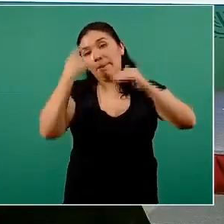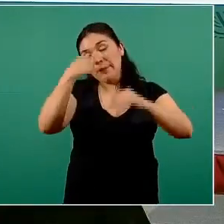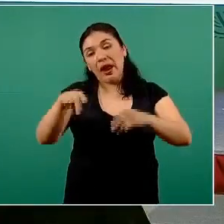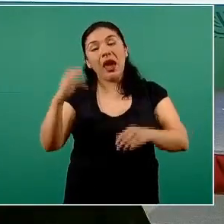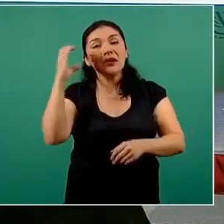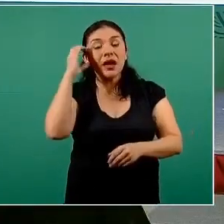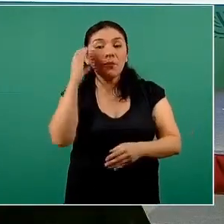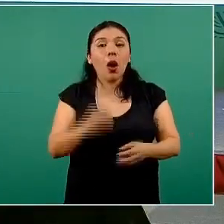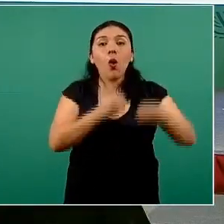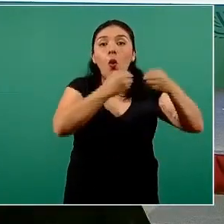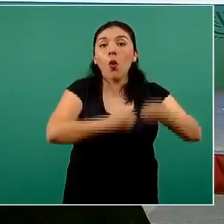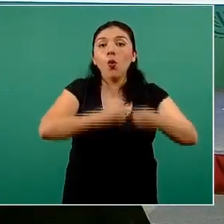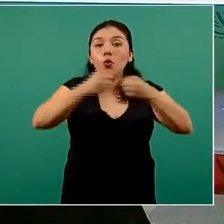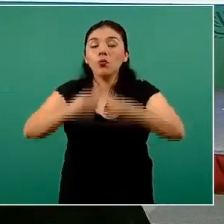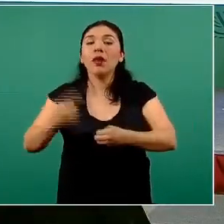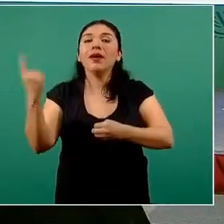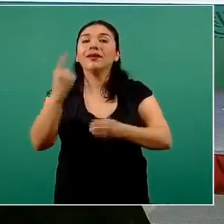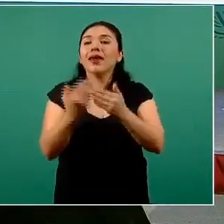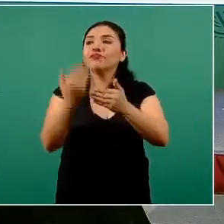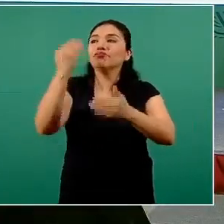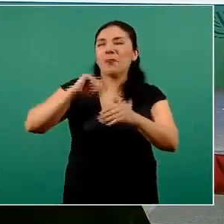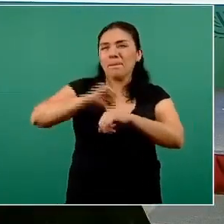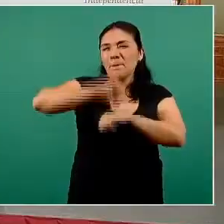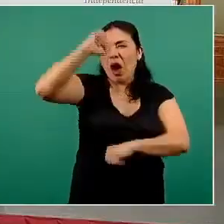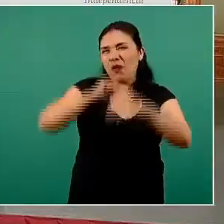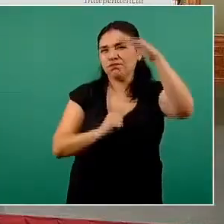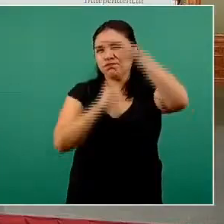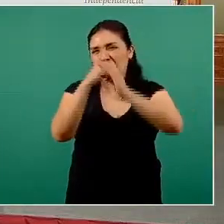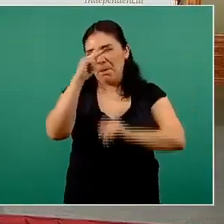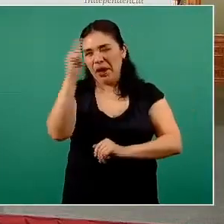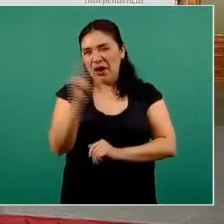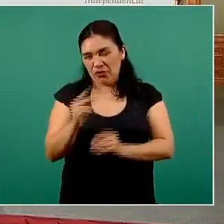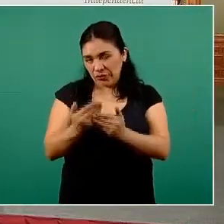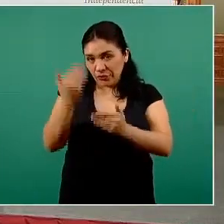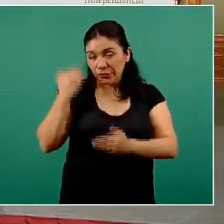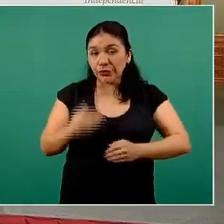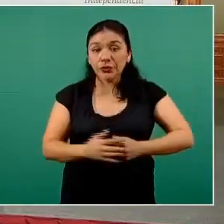camas ocupadas con respecto al pico epidémico.